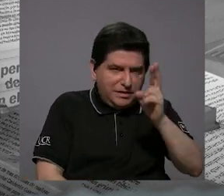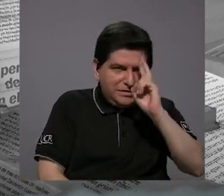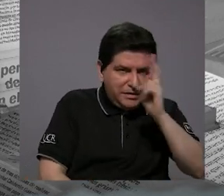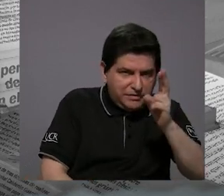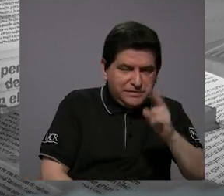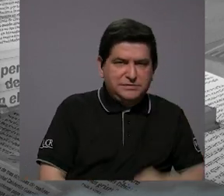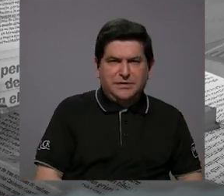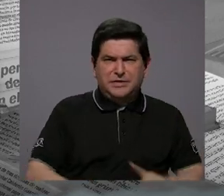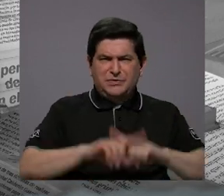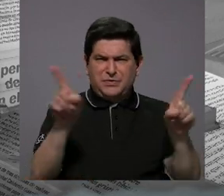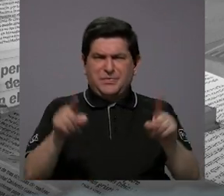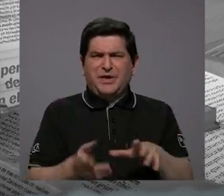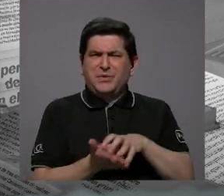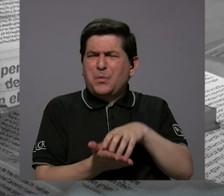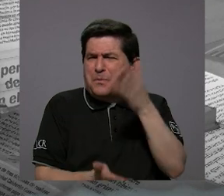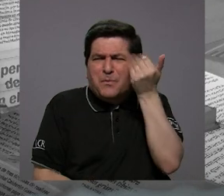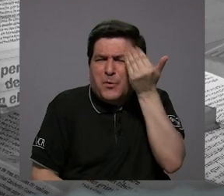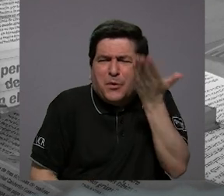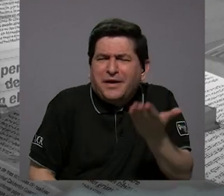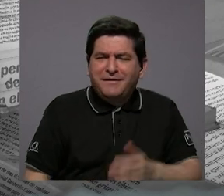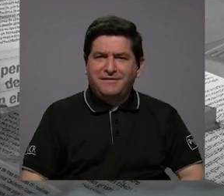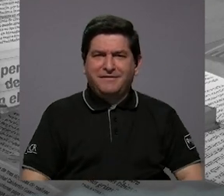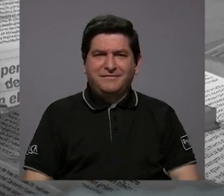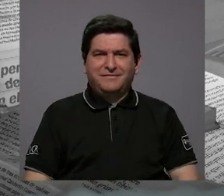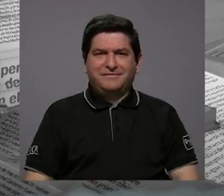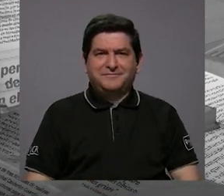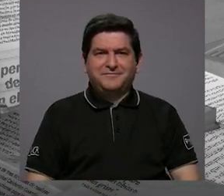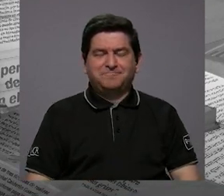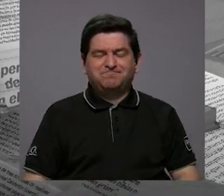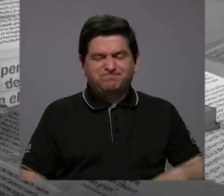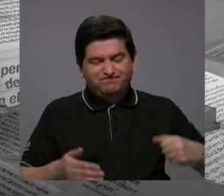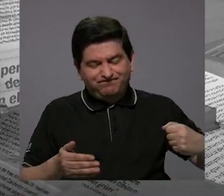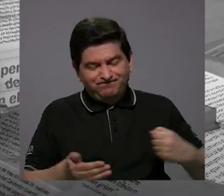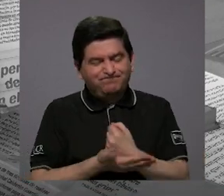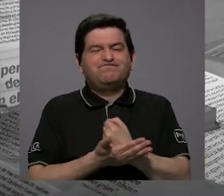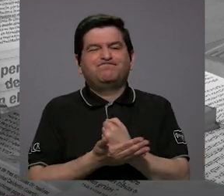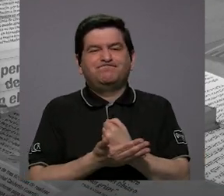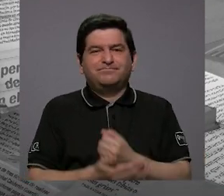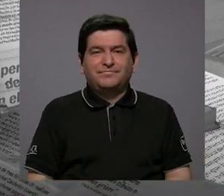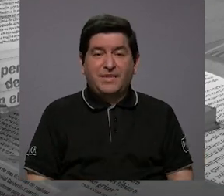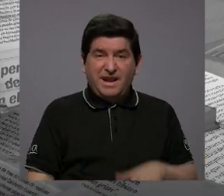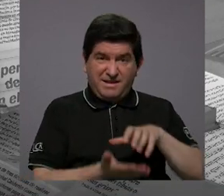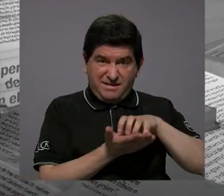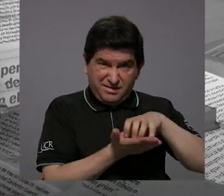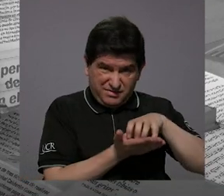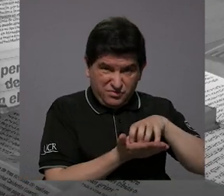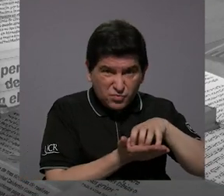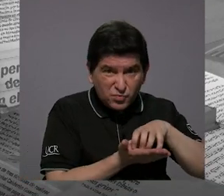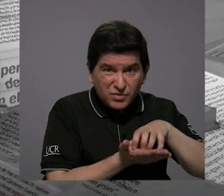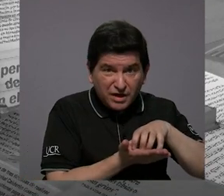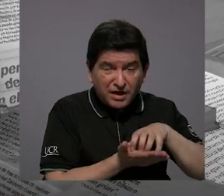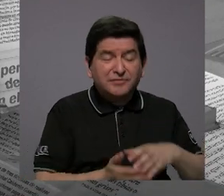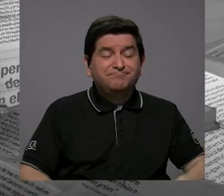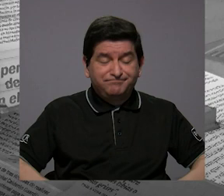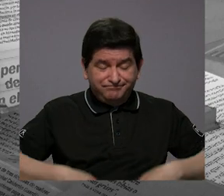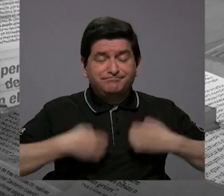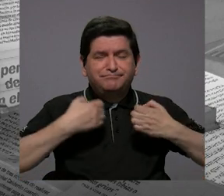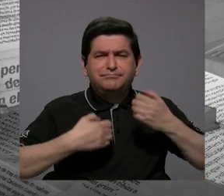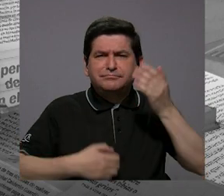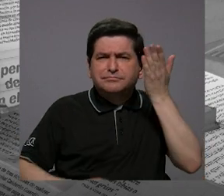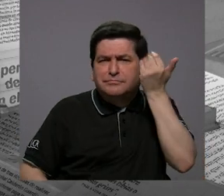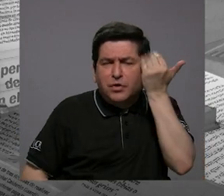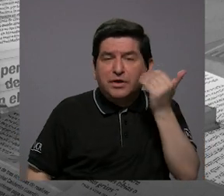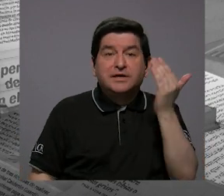respeta. Pero ¿por qué esa duda? Bueno, lamentablemente esa duda existe